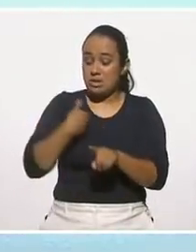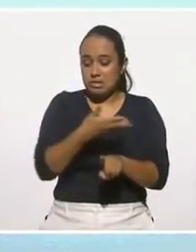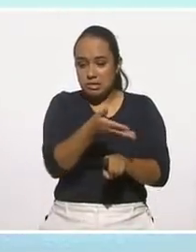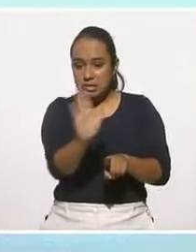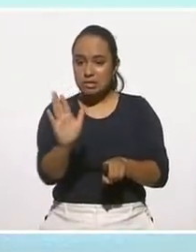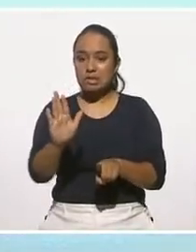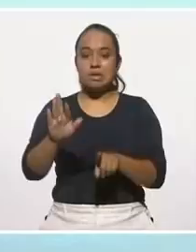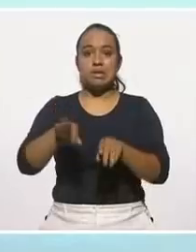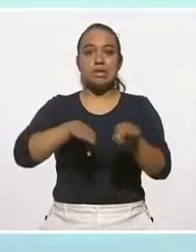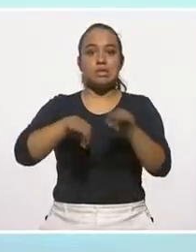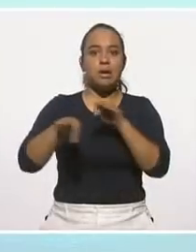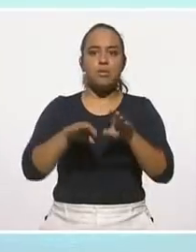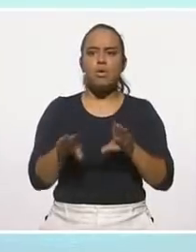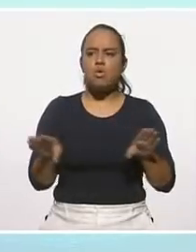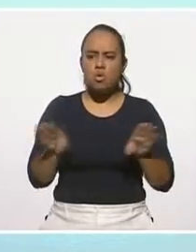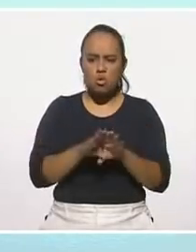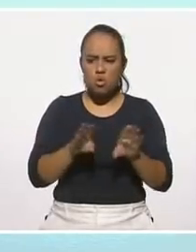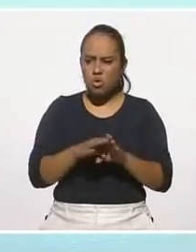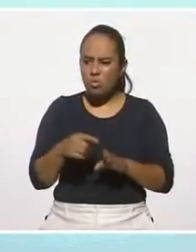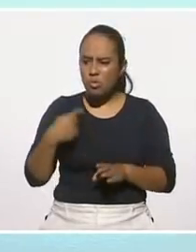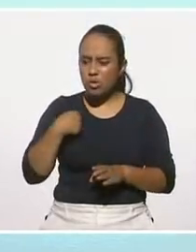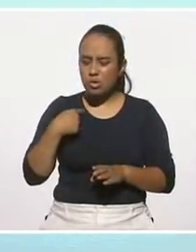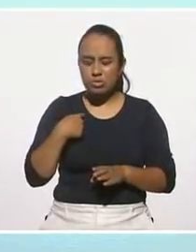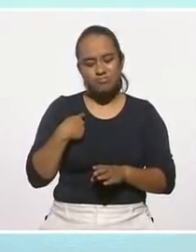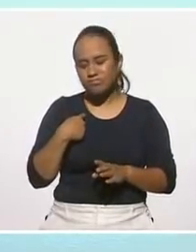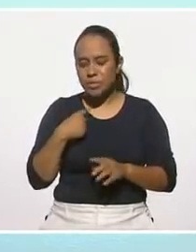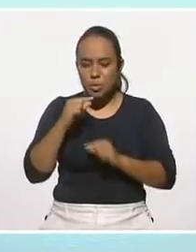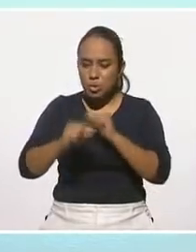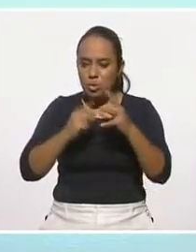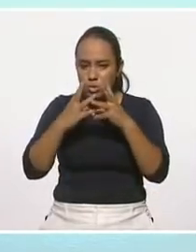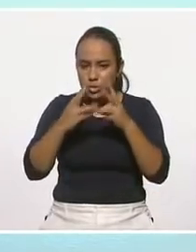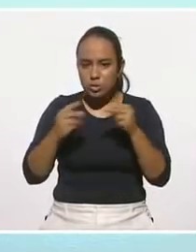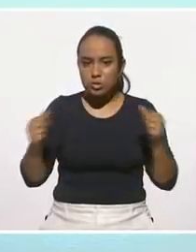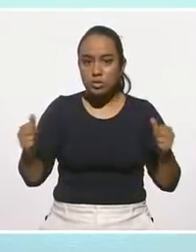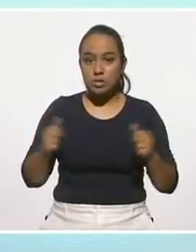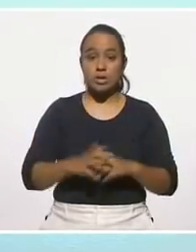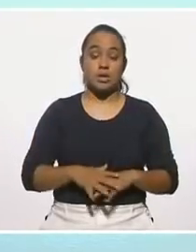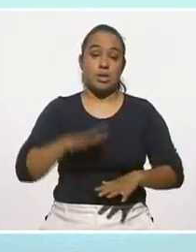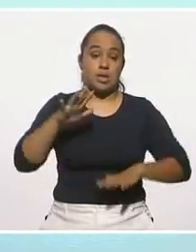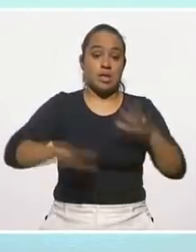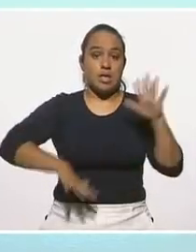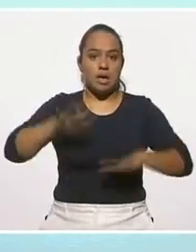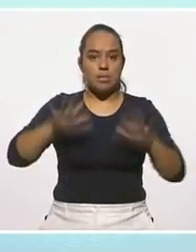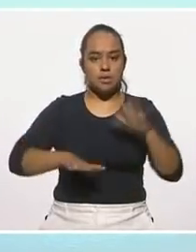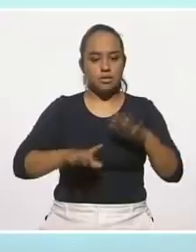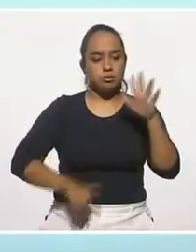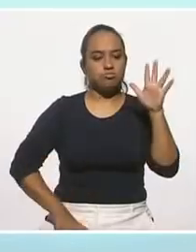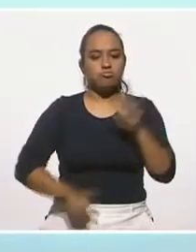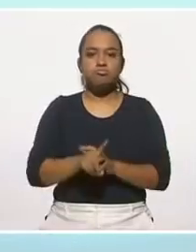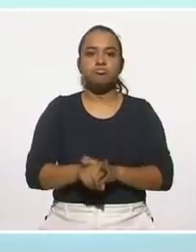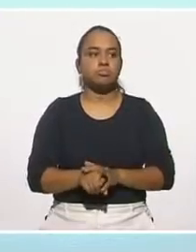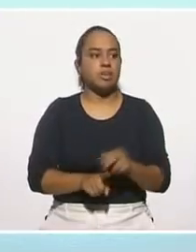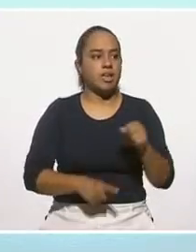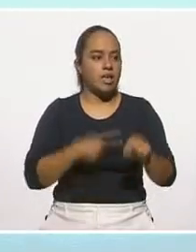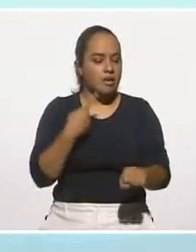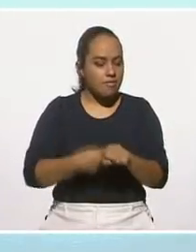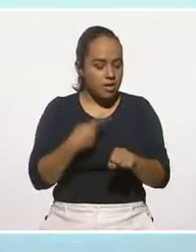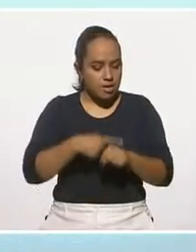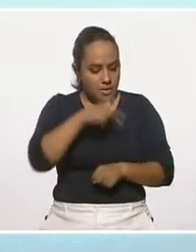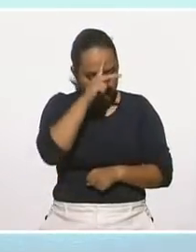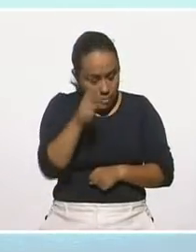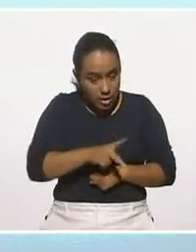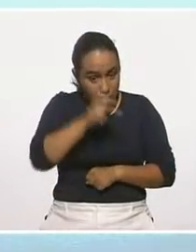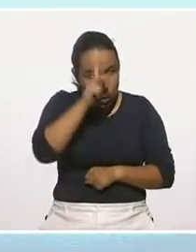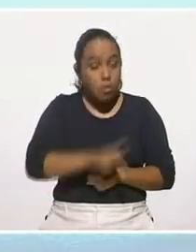¿Cómo podemos superar esas situaciones? Y además, de repente nos pueden llegar a encontrar algunas enfermedades crónicas